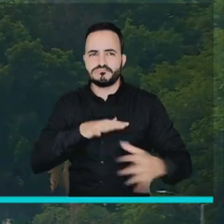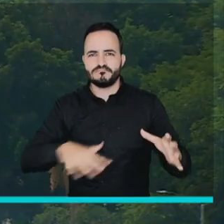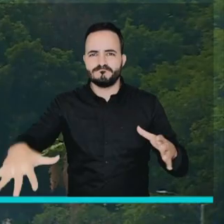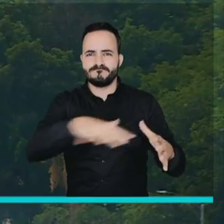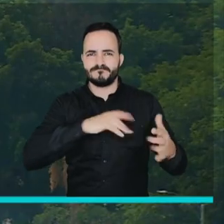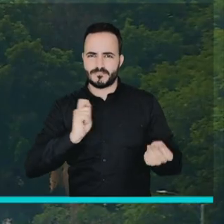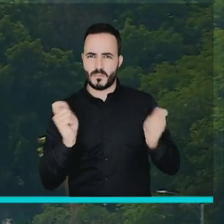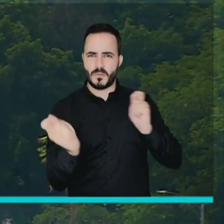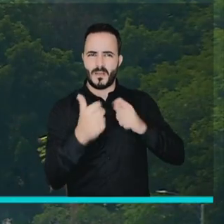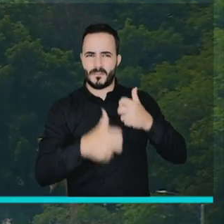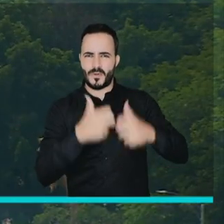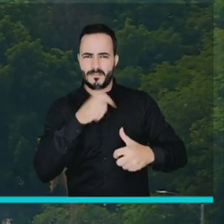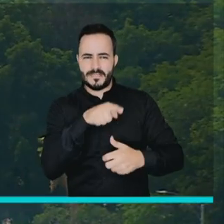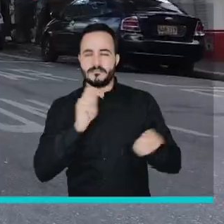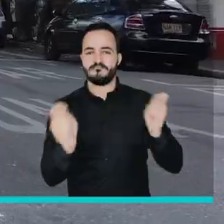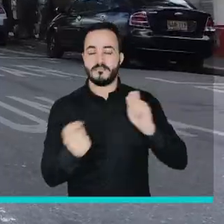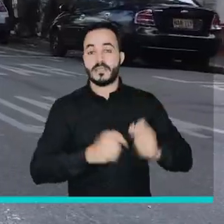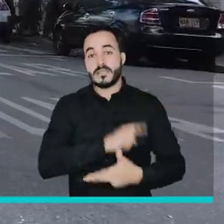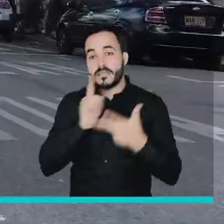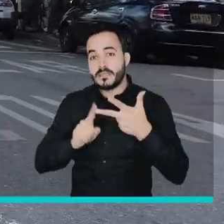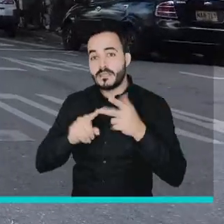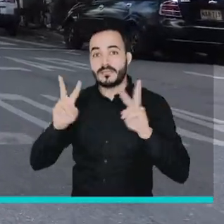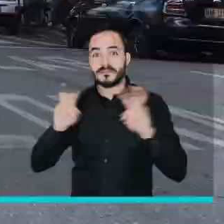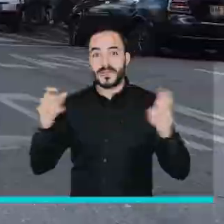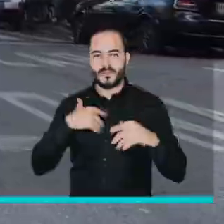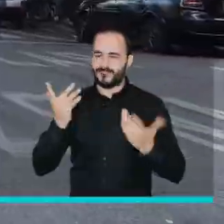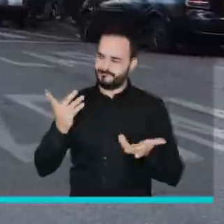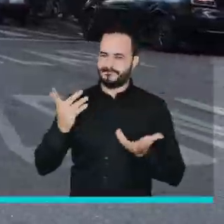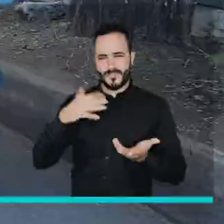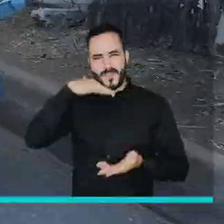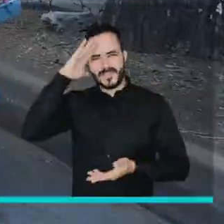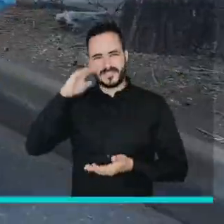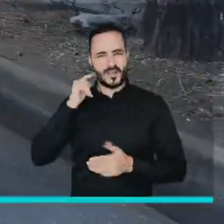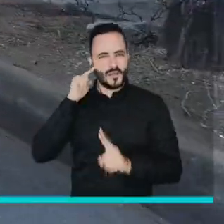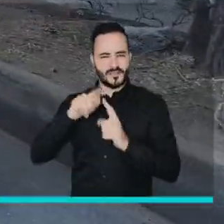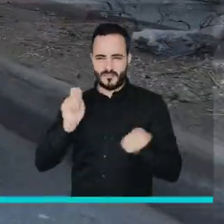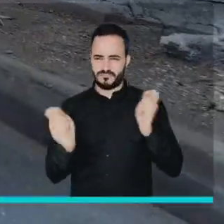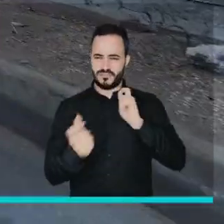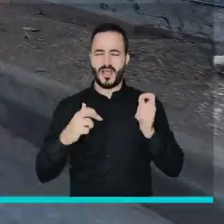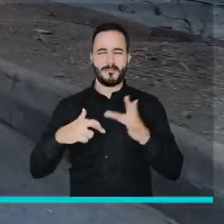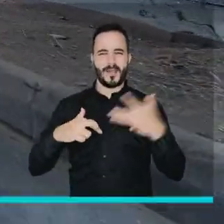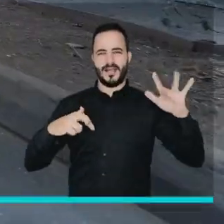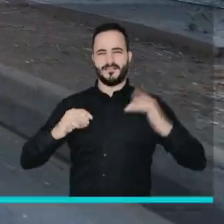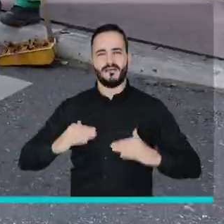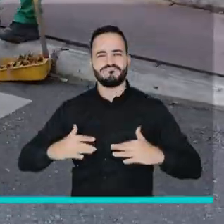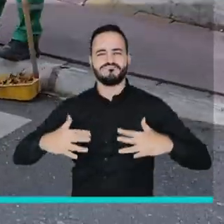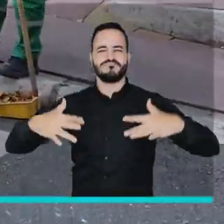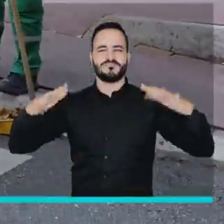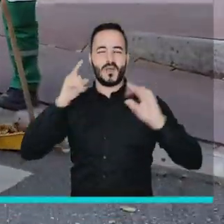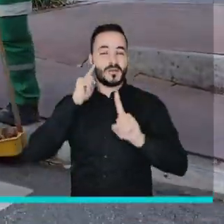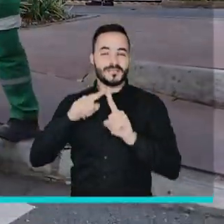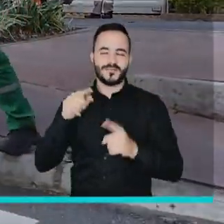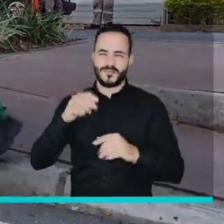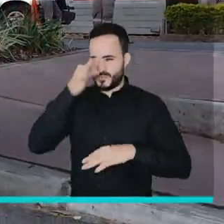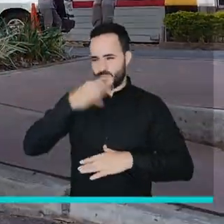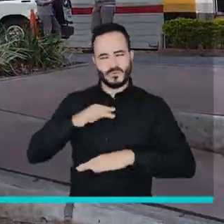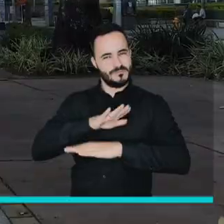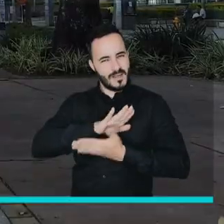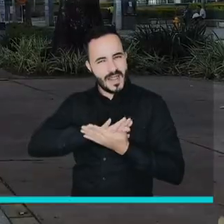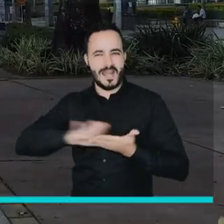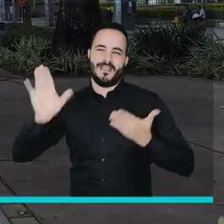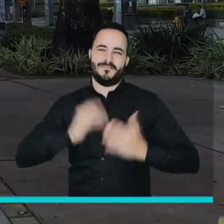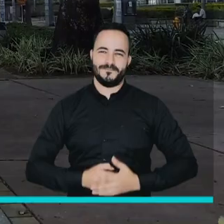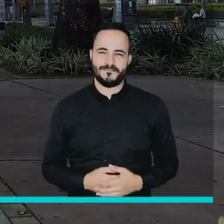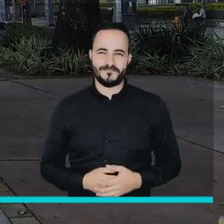estrategias que mitiguen esta problemática y el relanzamiento de Medellín y la Tacita de Plata, una estrategia para lograr una ciudad más limpia.